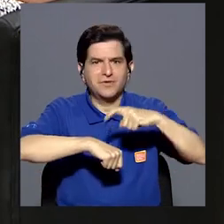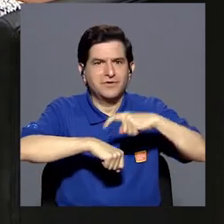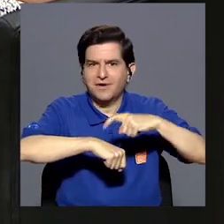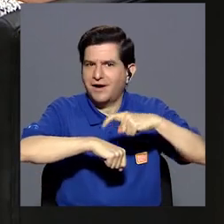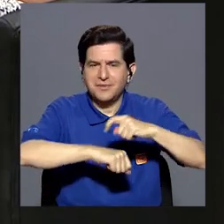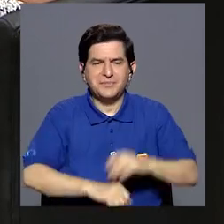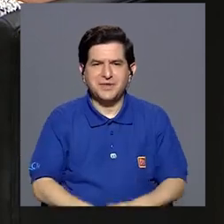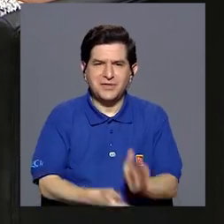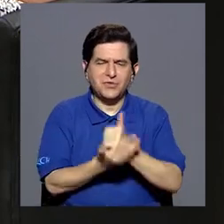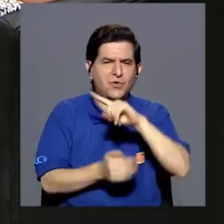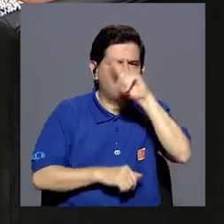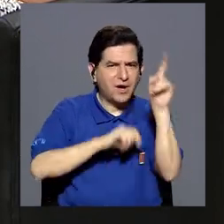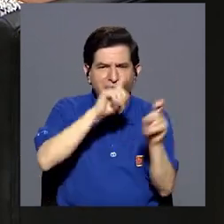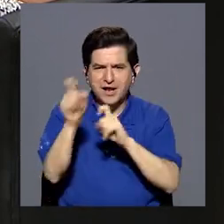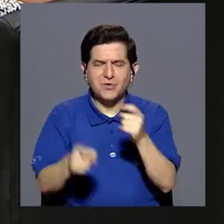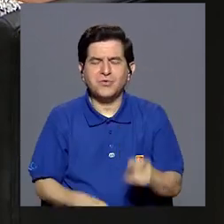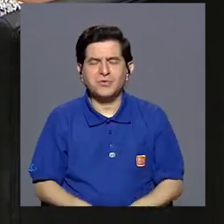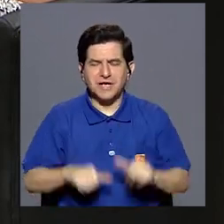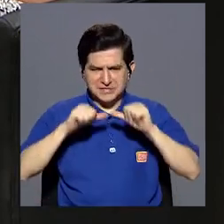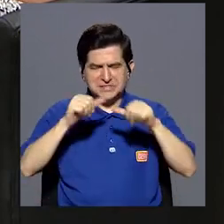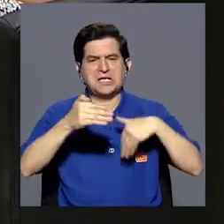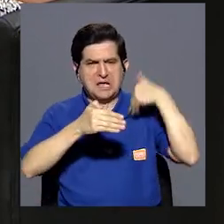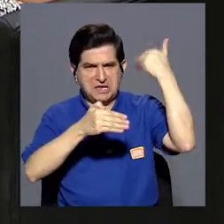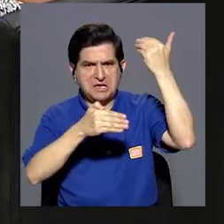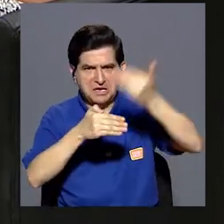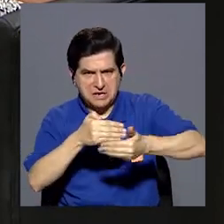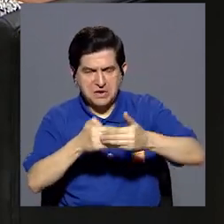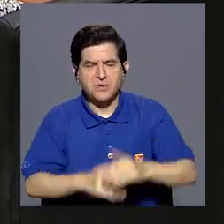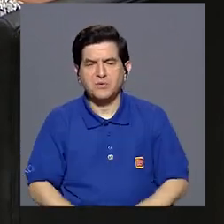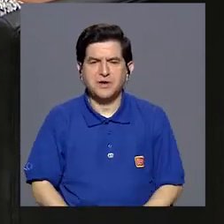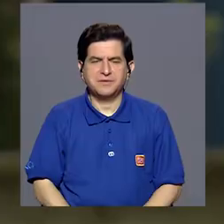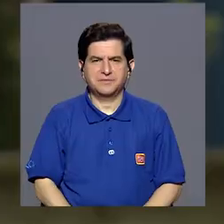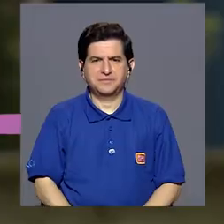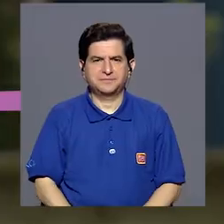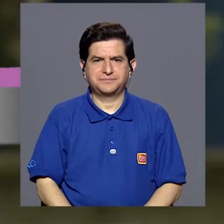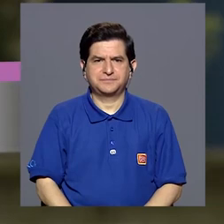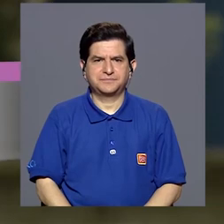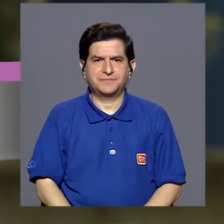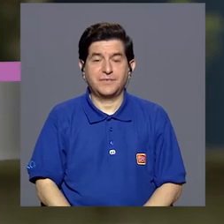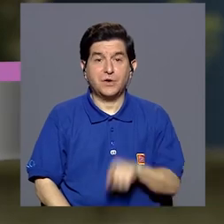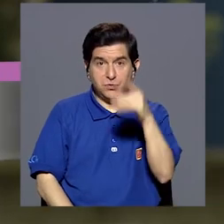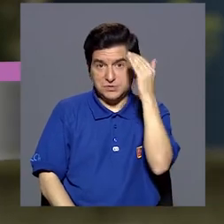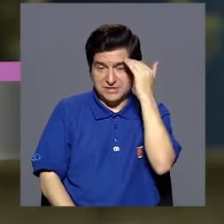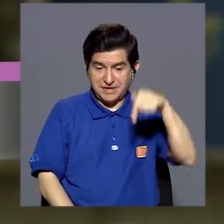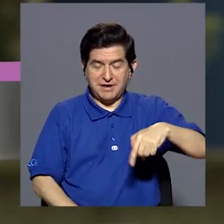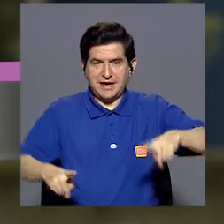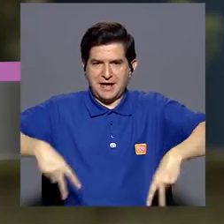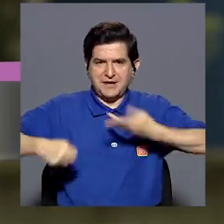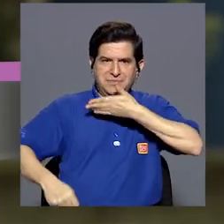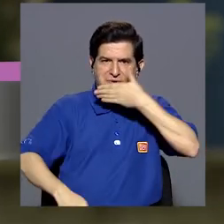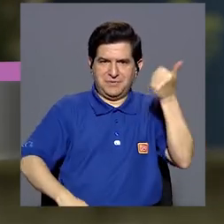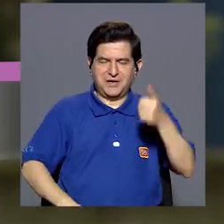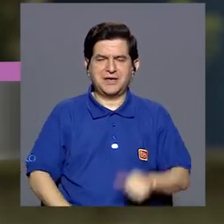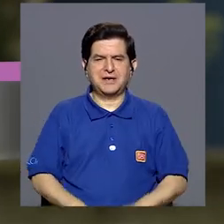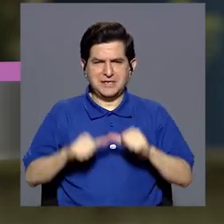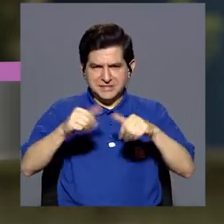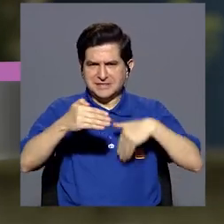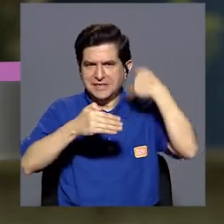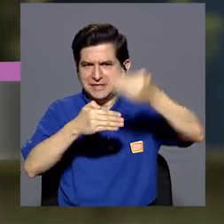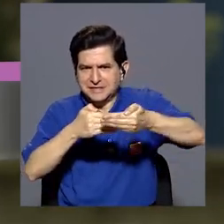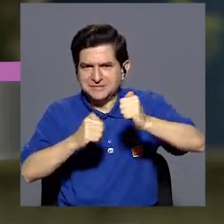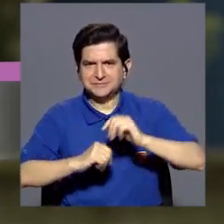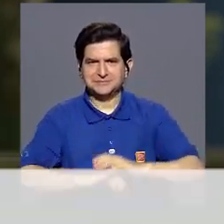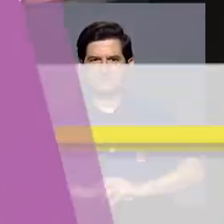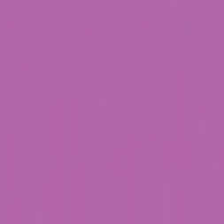rapidísimo. Me quedaron ahí algunas preguntas para retomar, pues, cuándo venimos y ya saben, somos Vivir Mejor. Ya casi